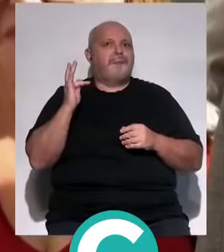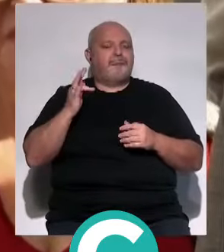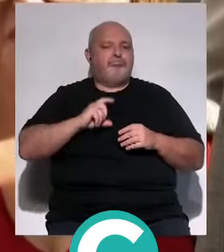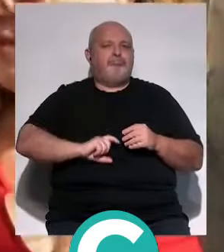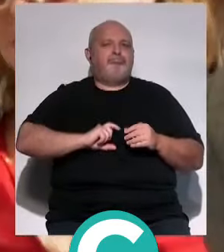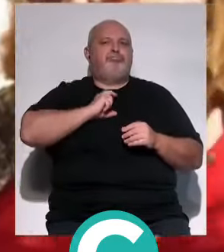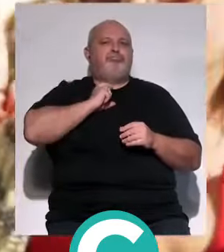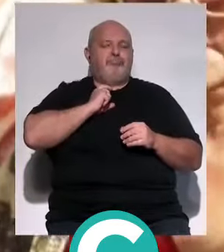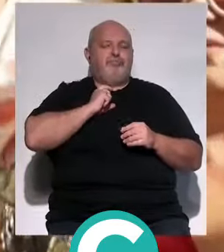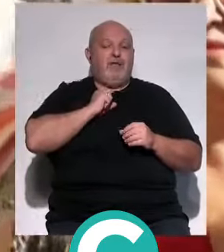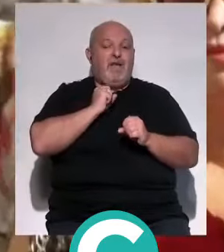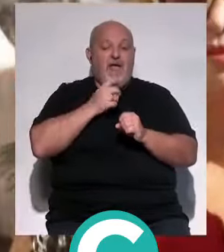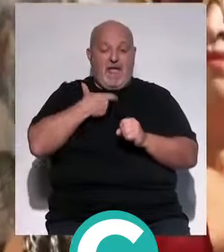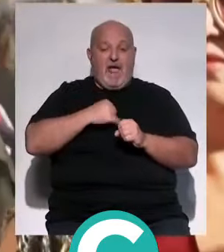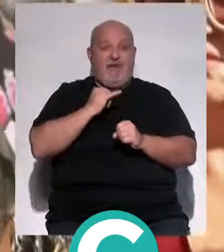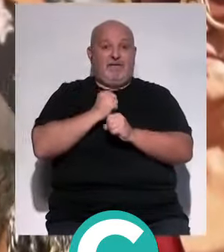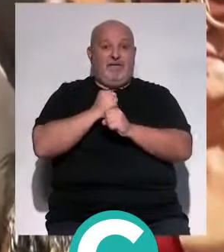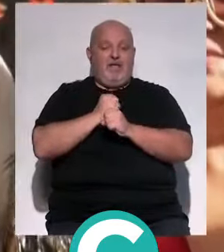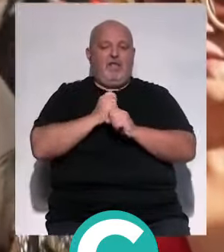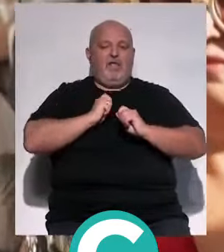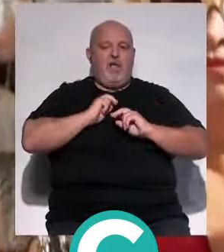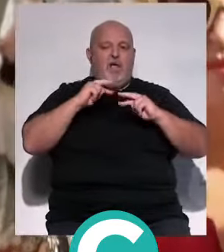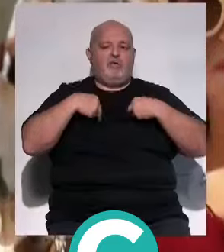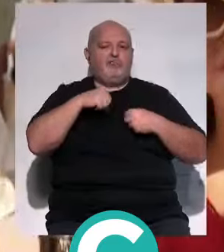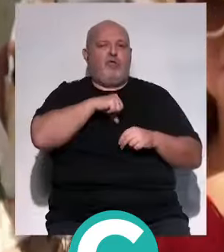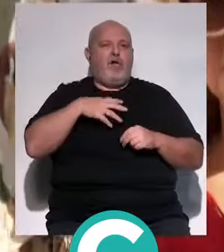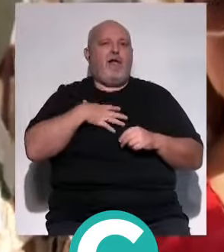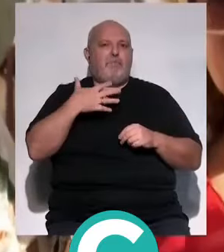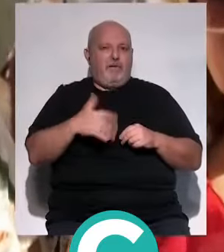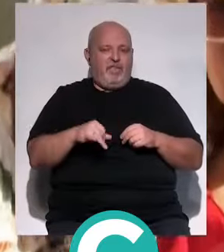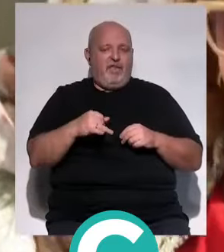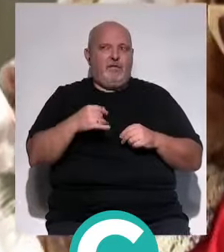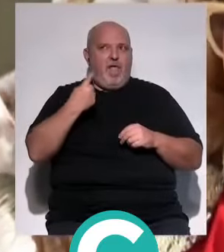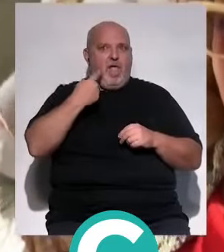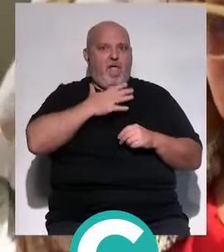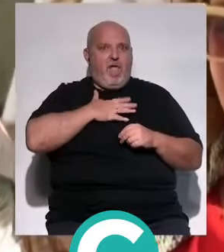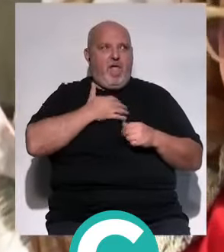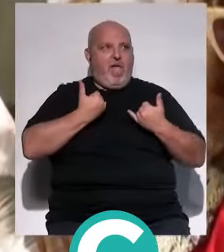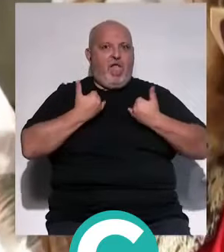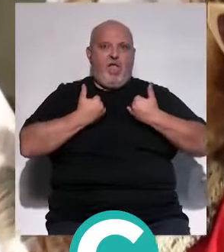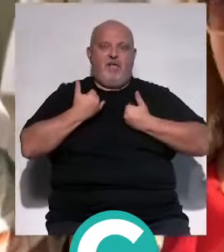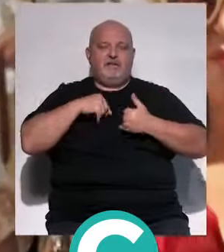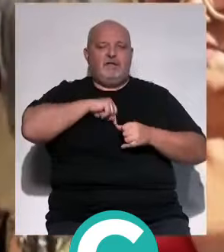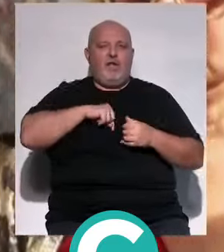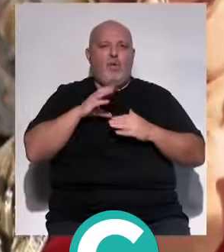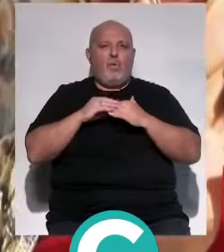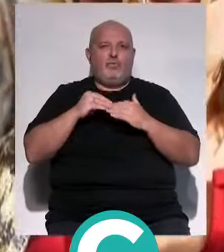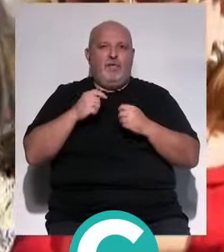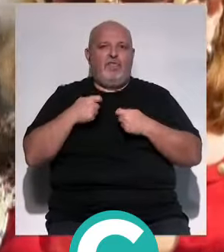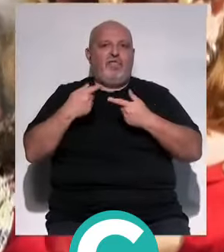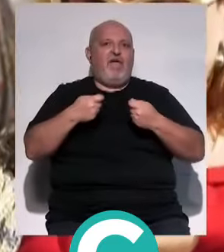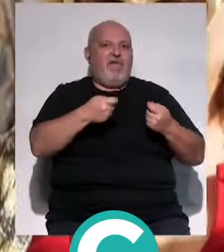profesional. Con un trabajo conseguimos la autonomía, descubrimos nuestro potencial y logramos sentirnos útiles,